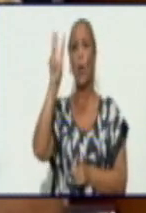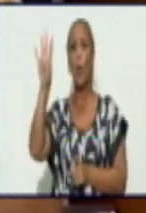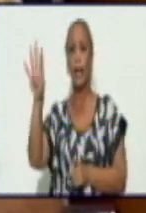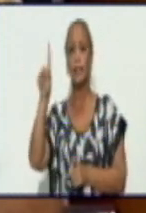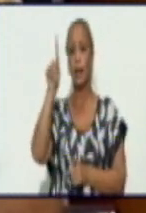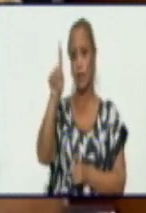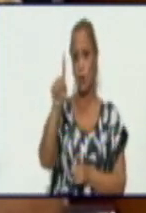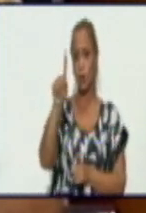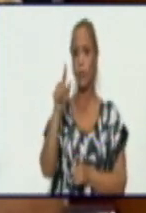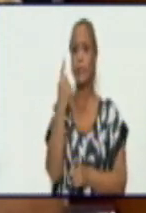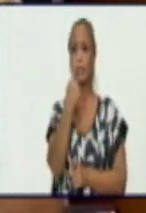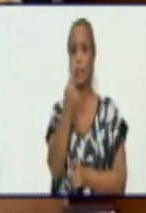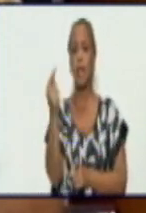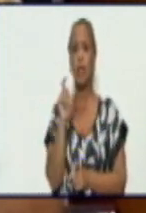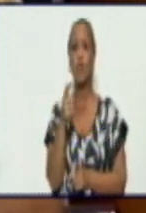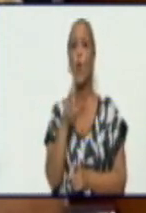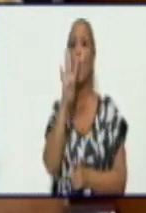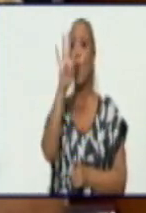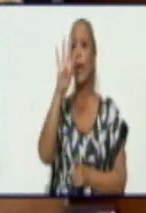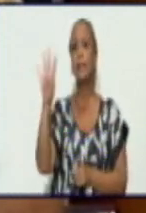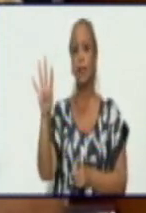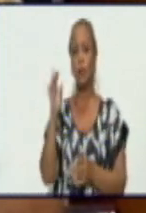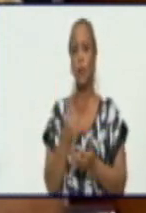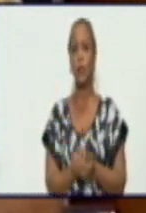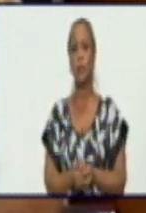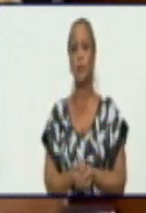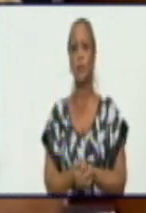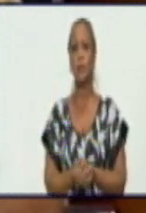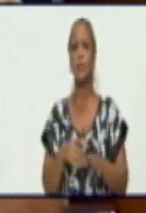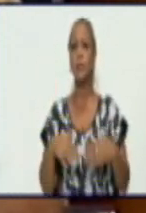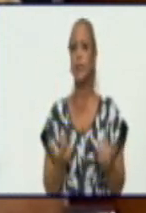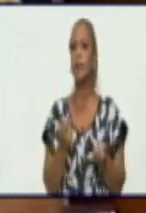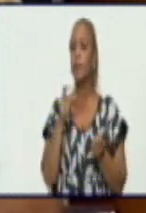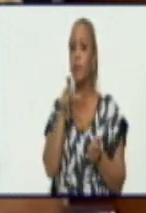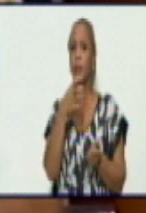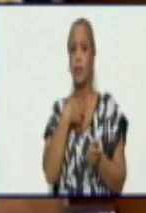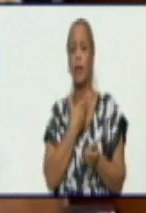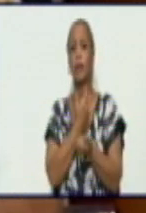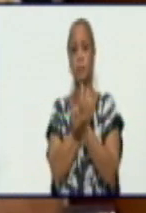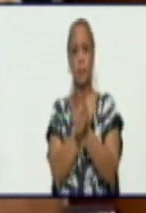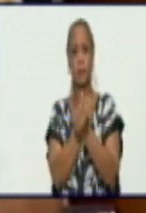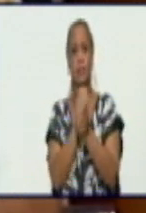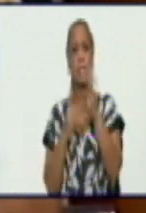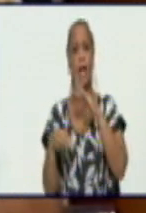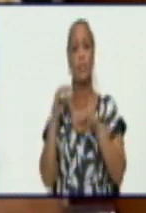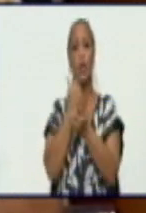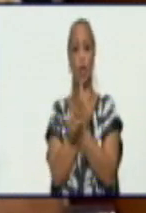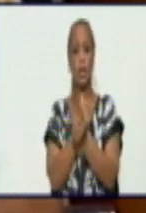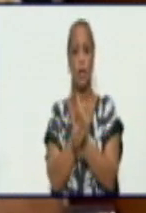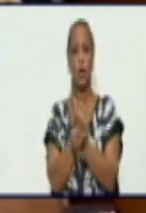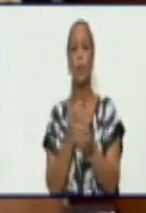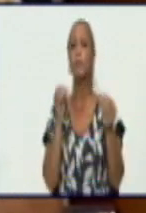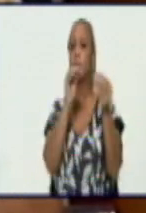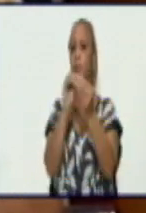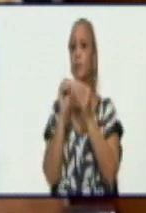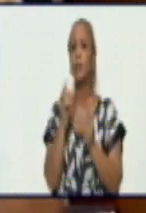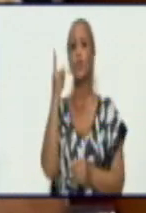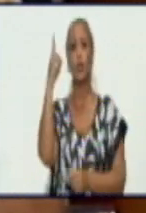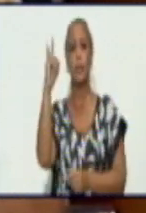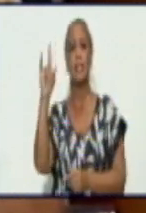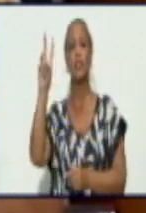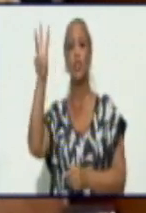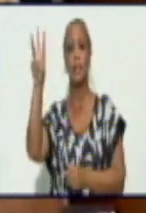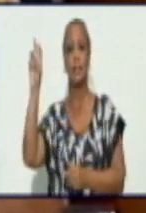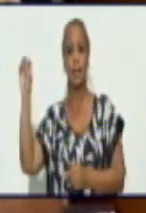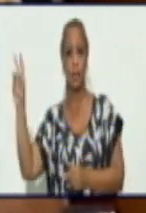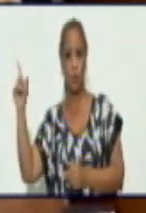De ellos hay 44 que son considerados de alto riesgo. Como contacto, 939 pacientes y